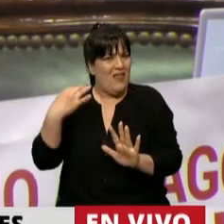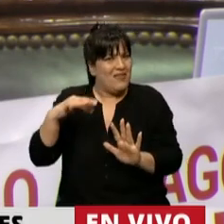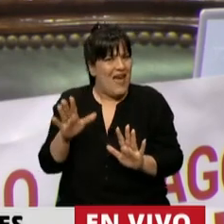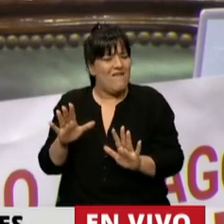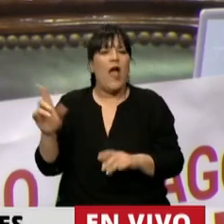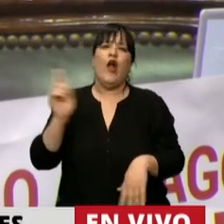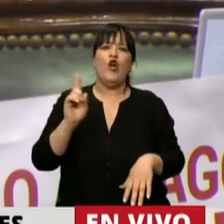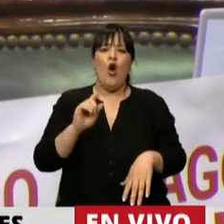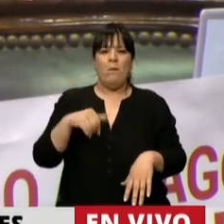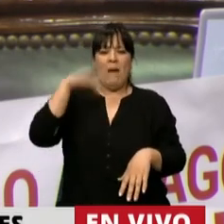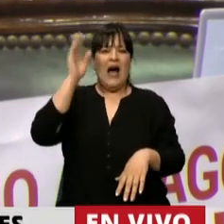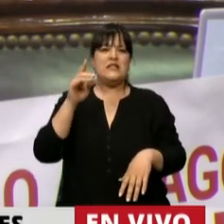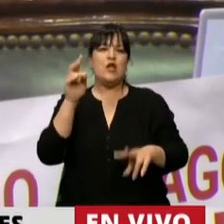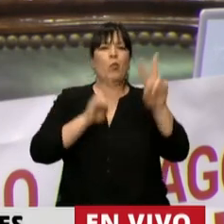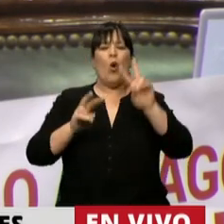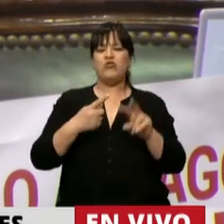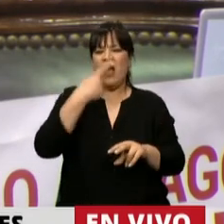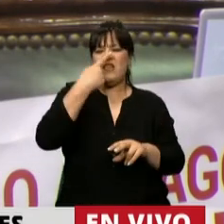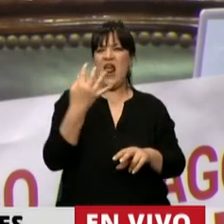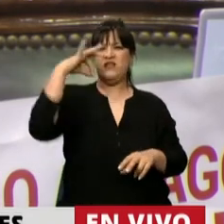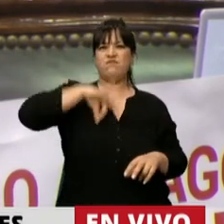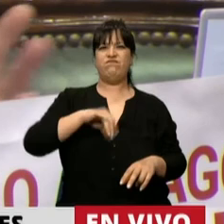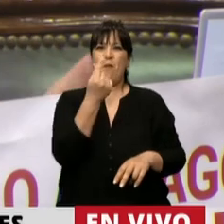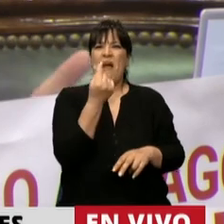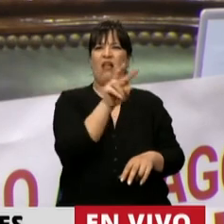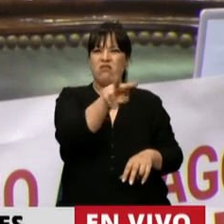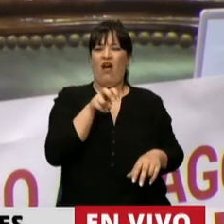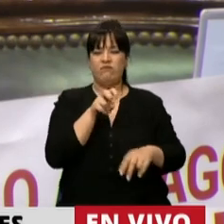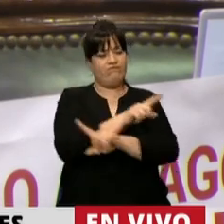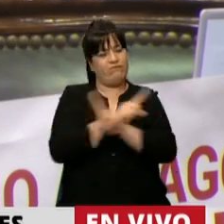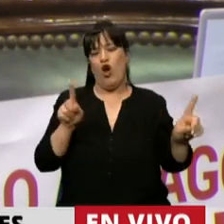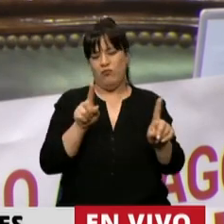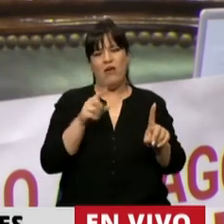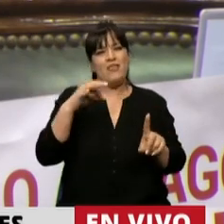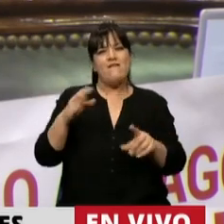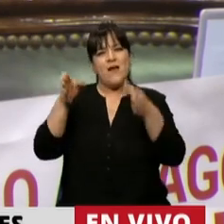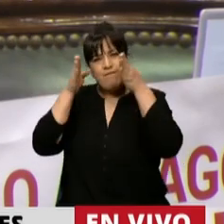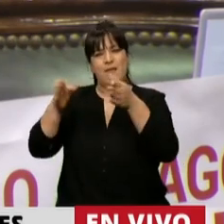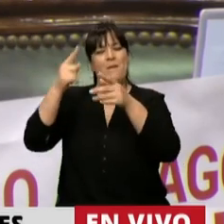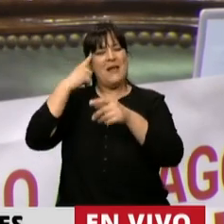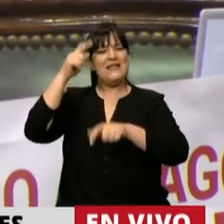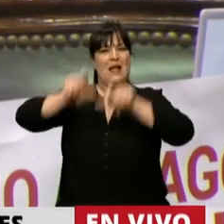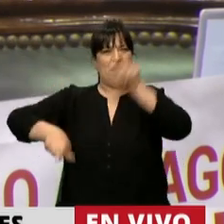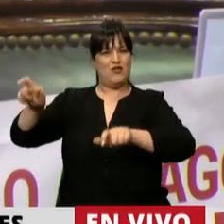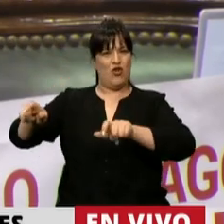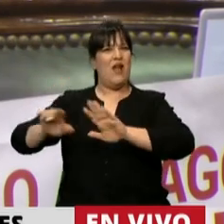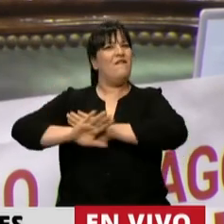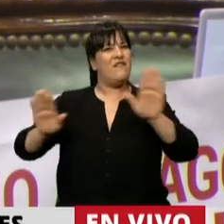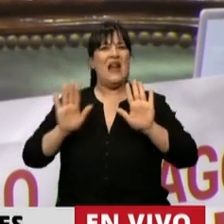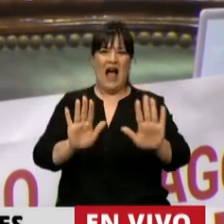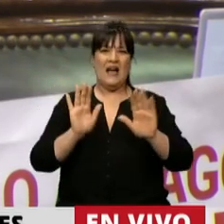en función del lucro y de la ganancia capitalista. Para eso, por supuesto, hay que terminar con este orden social